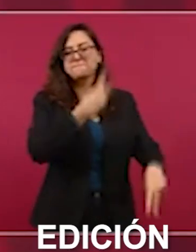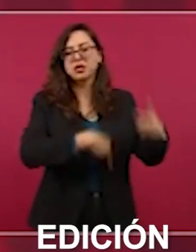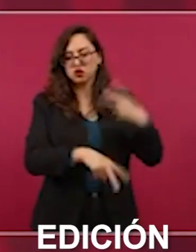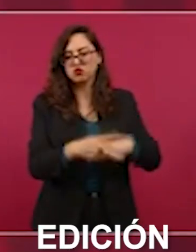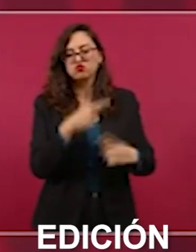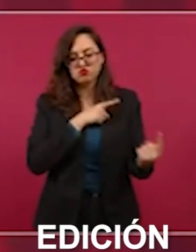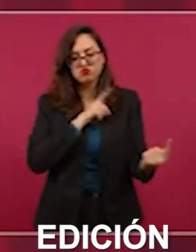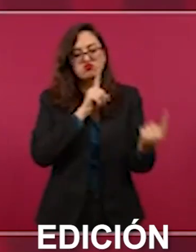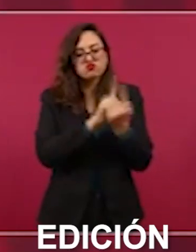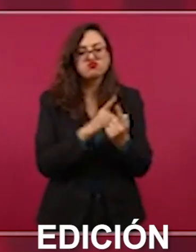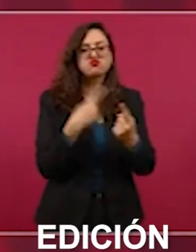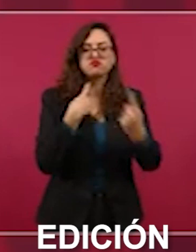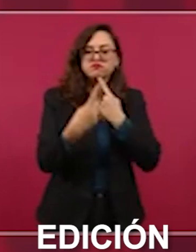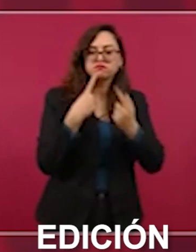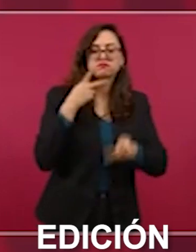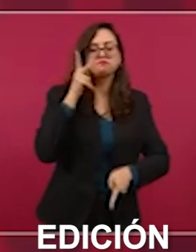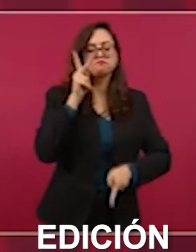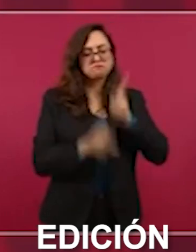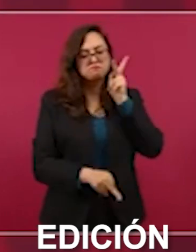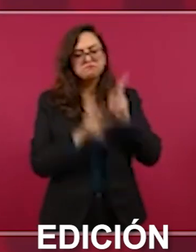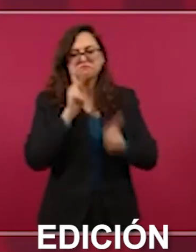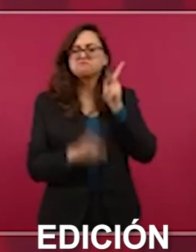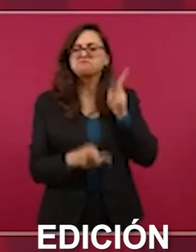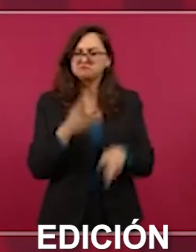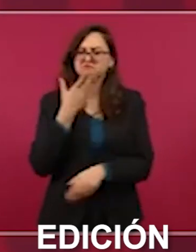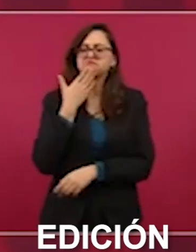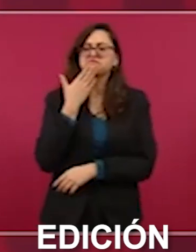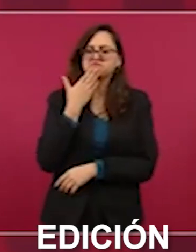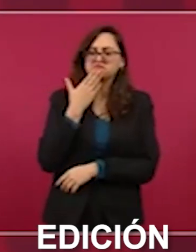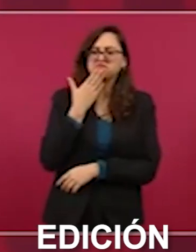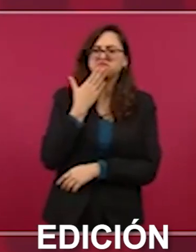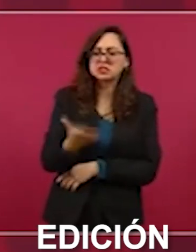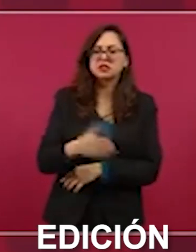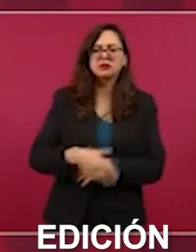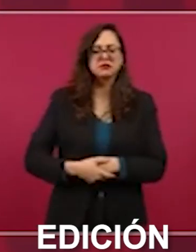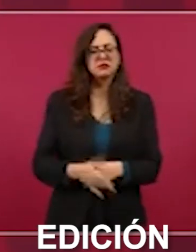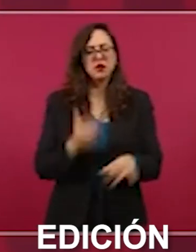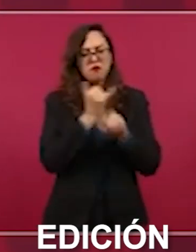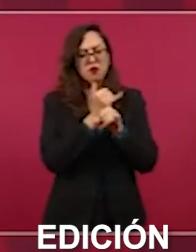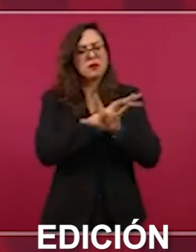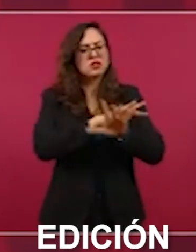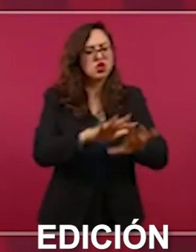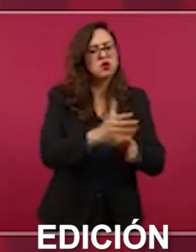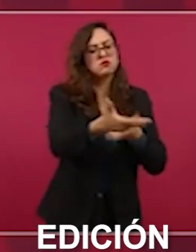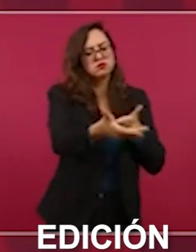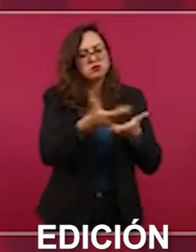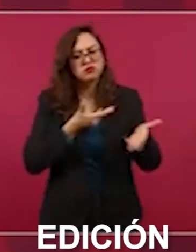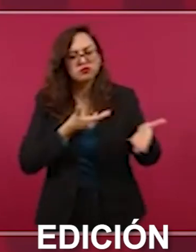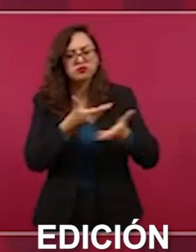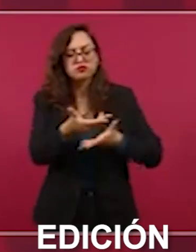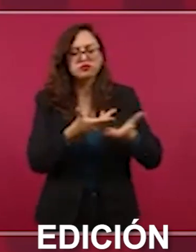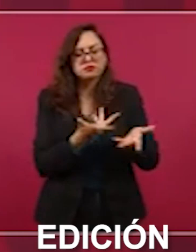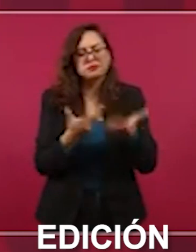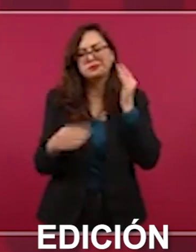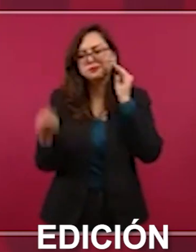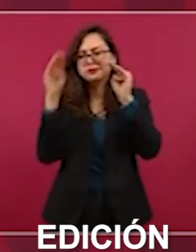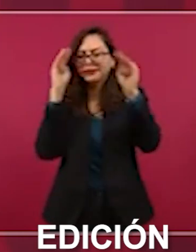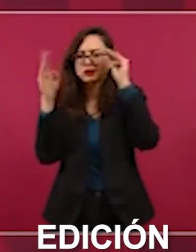se está buscando una salida.